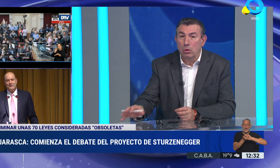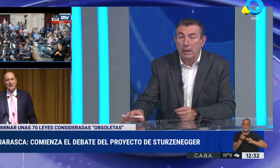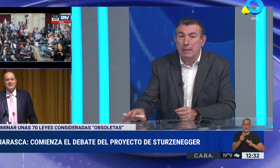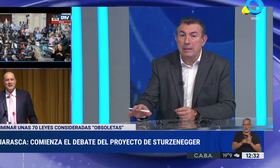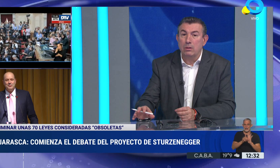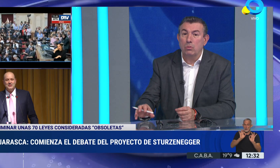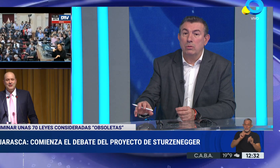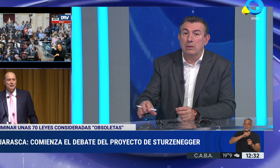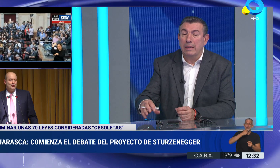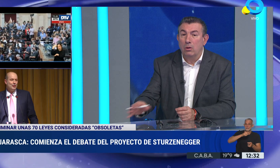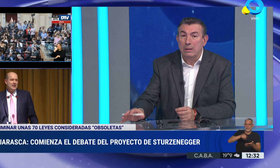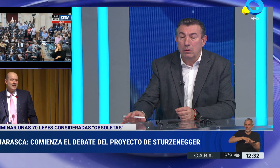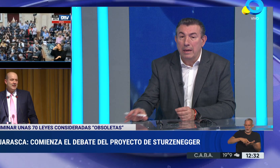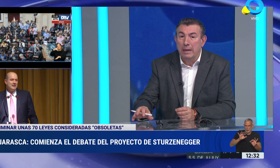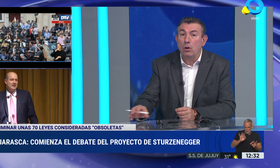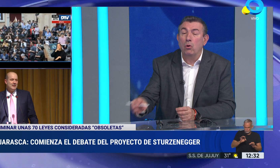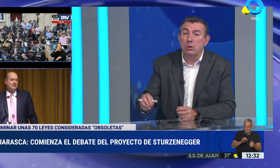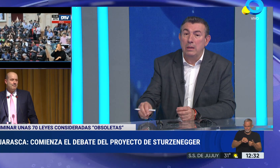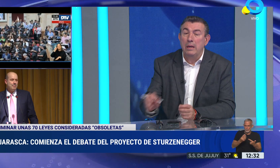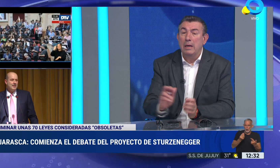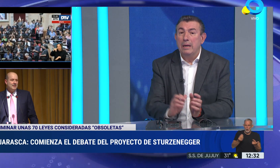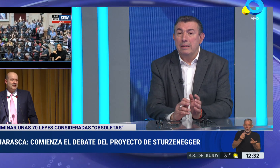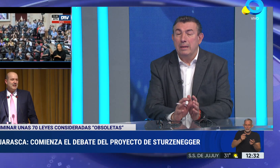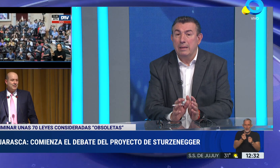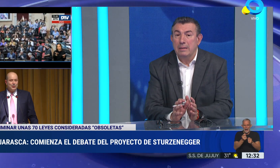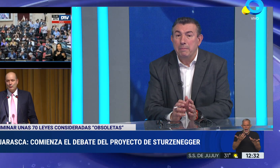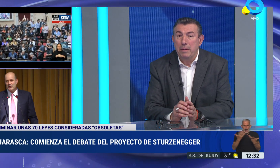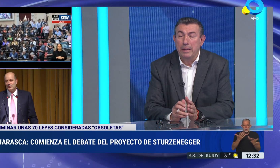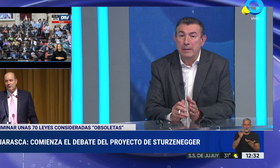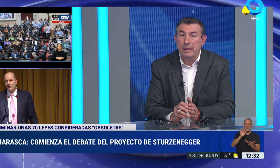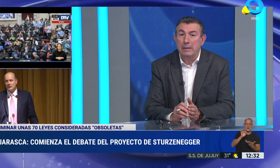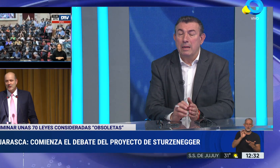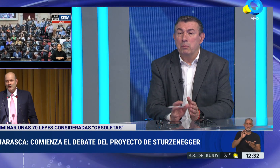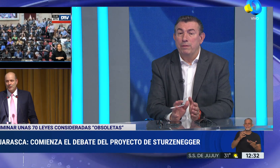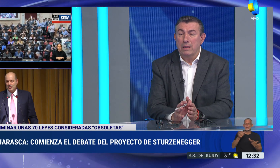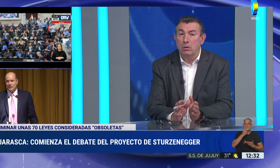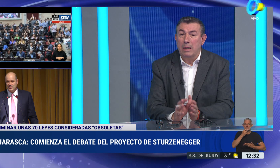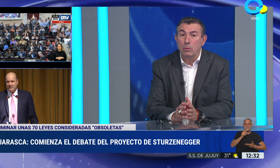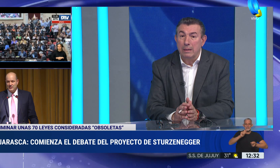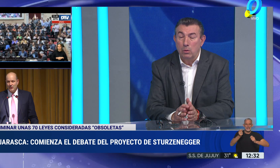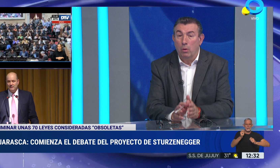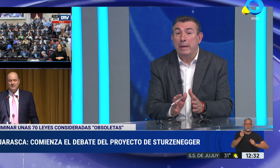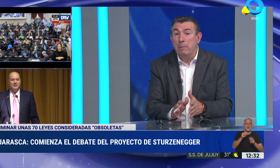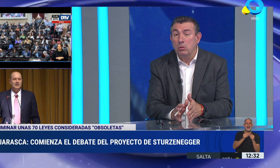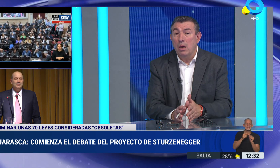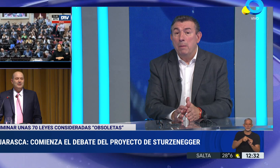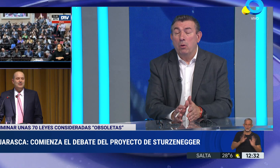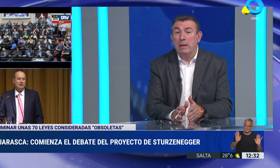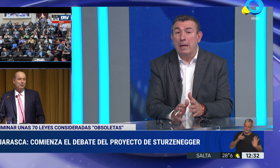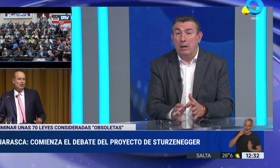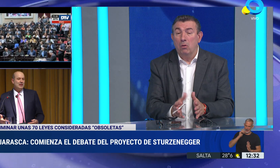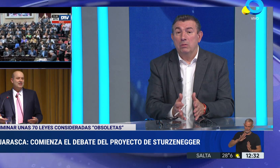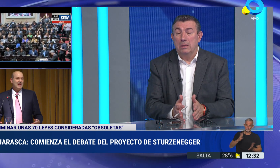modificación total, si es una derogación de la ley o si simplemente es la modificación de algún artículo. Veremos